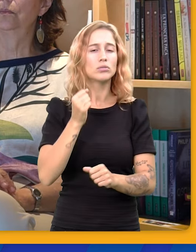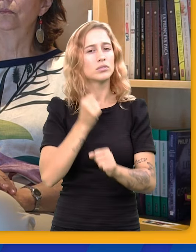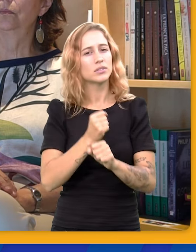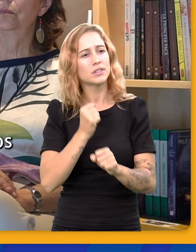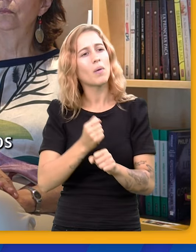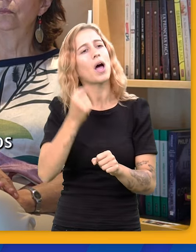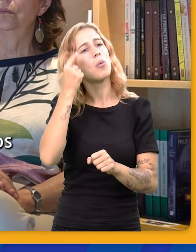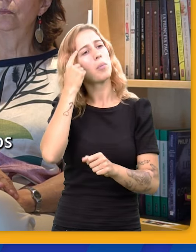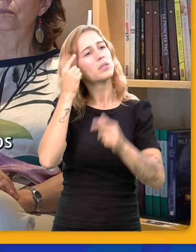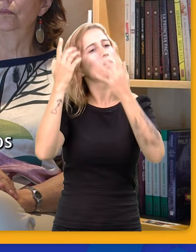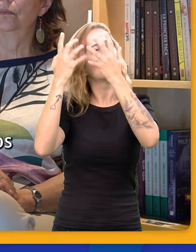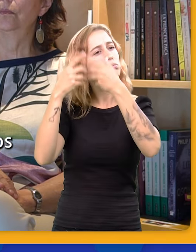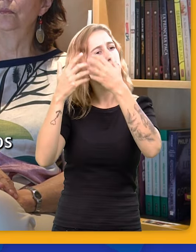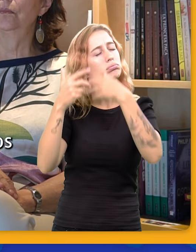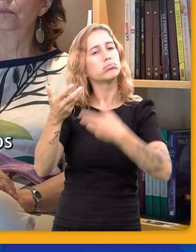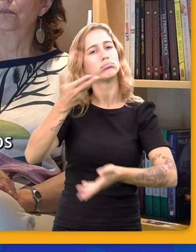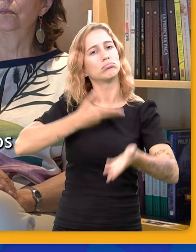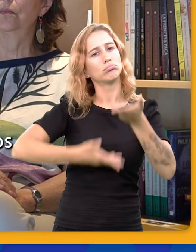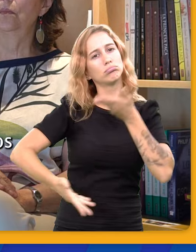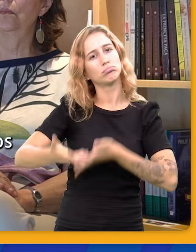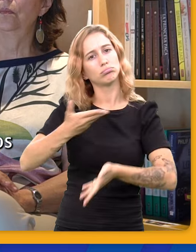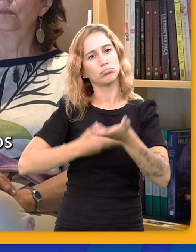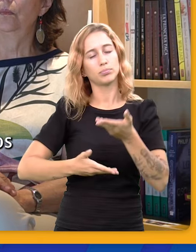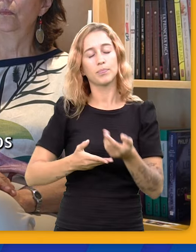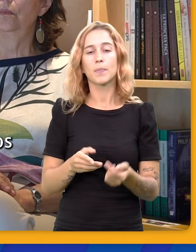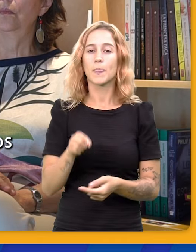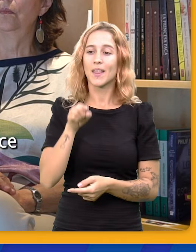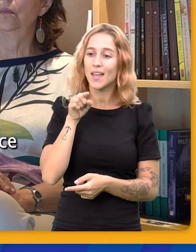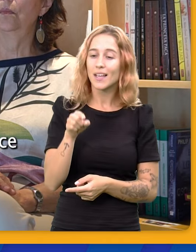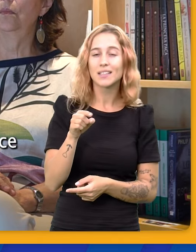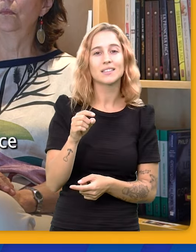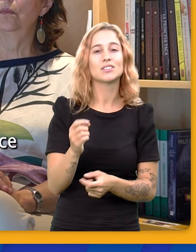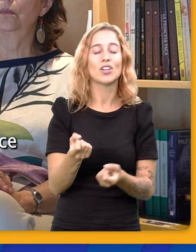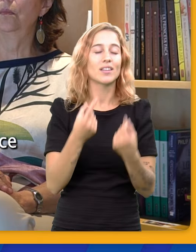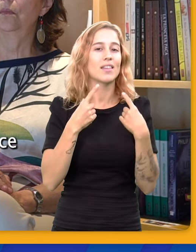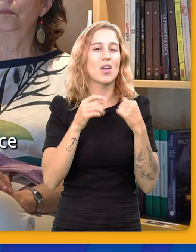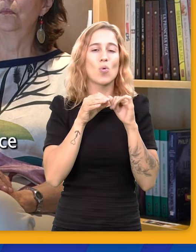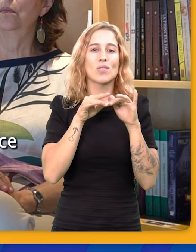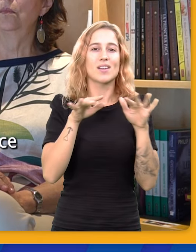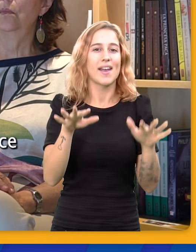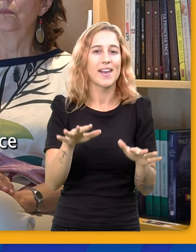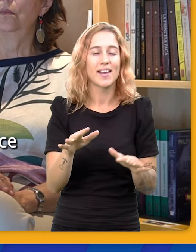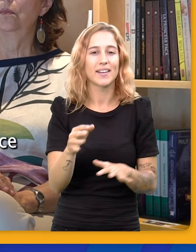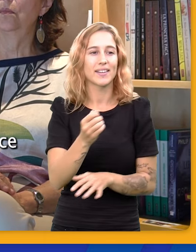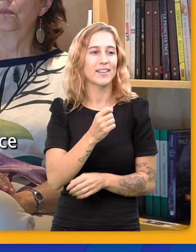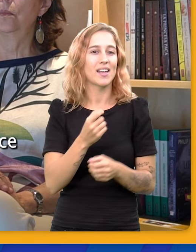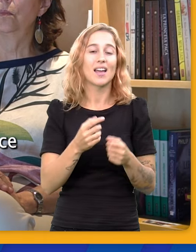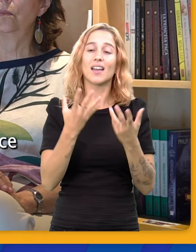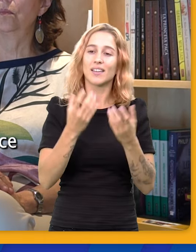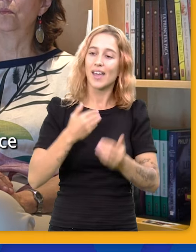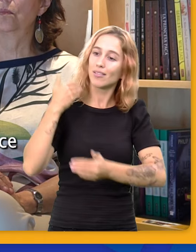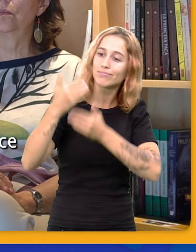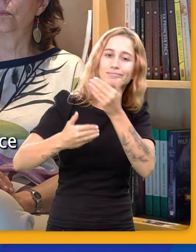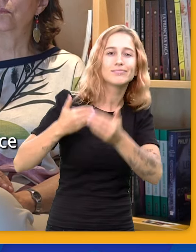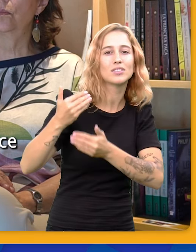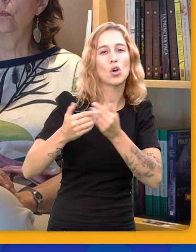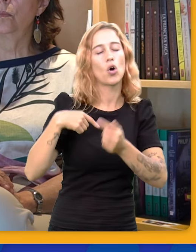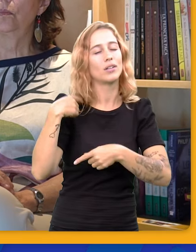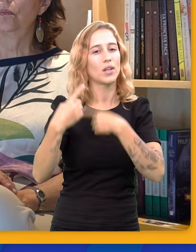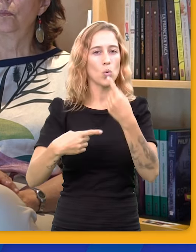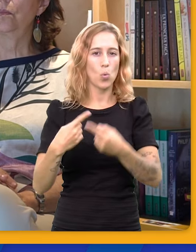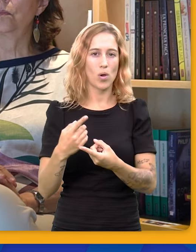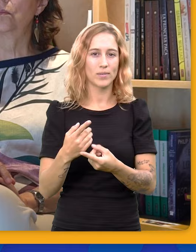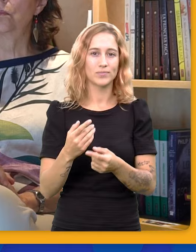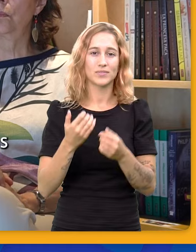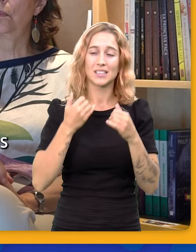que hacer, ¿no? Sino, bueno, pensamos juntos con ellos y trabajamos ellos. Y eso te devuelve una energía que te hace seguir adelante.